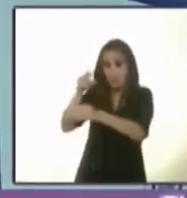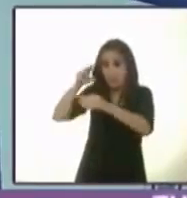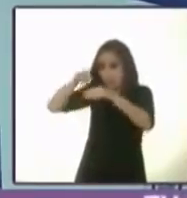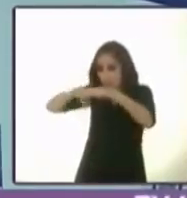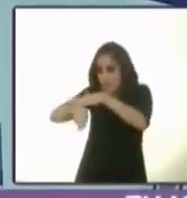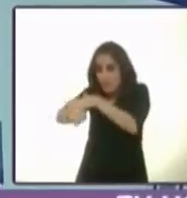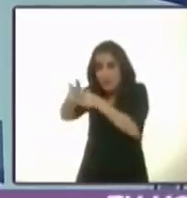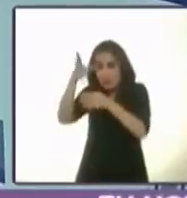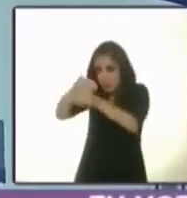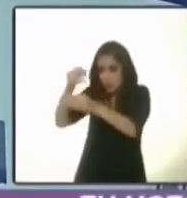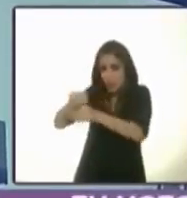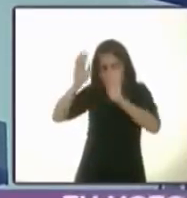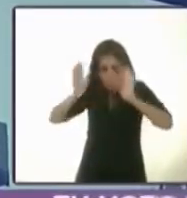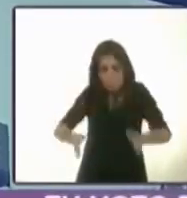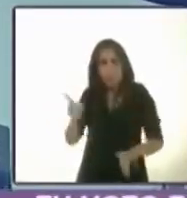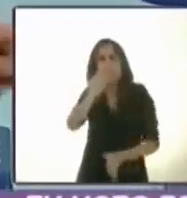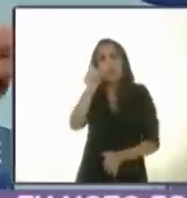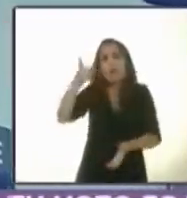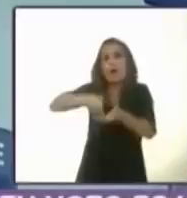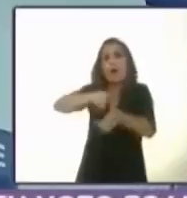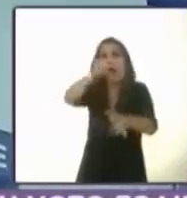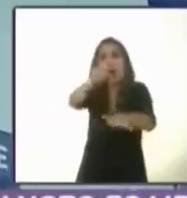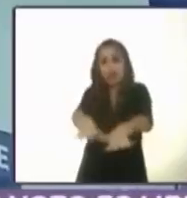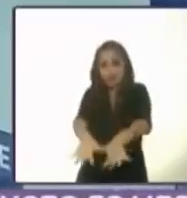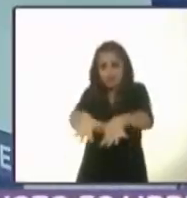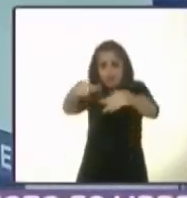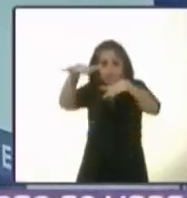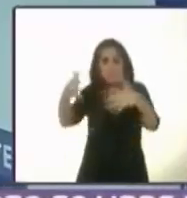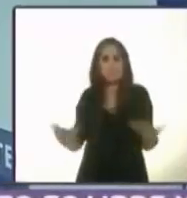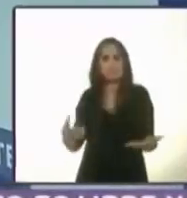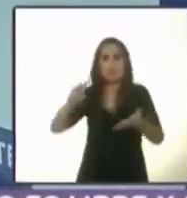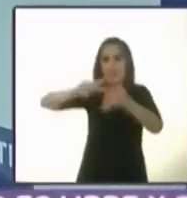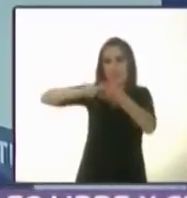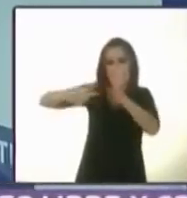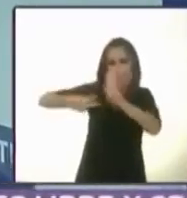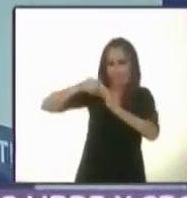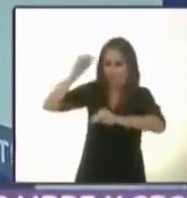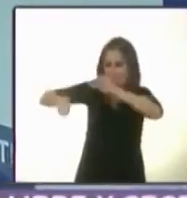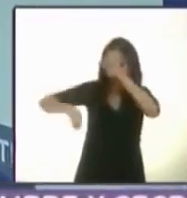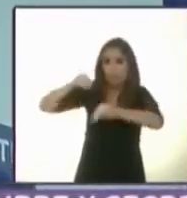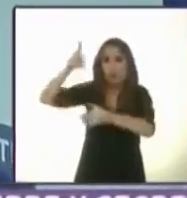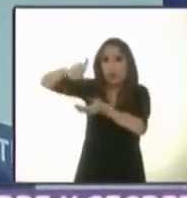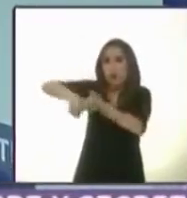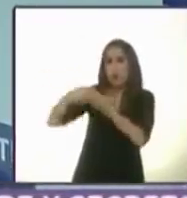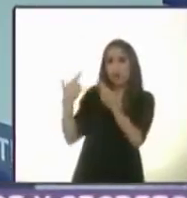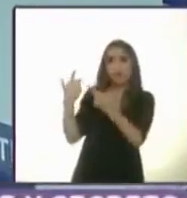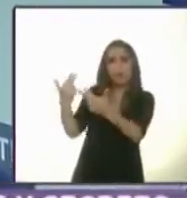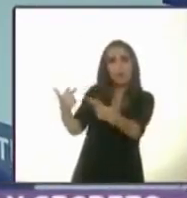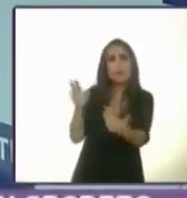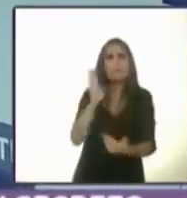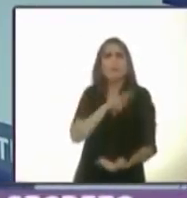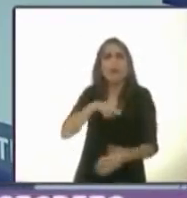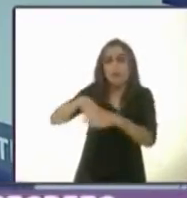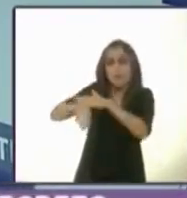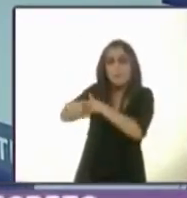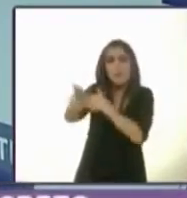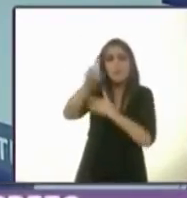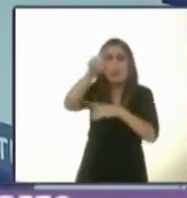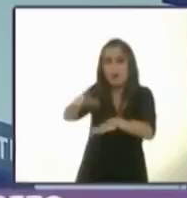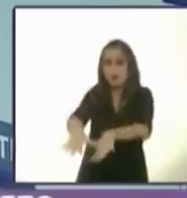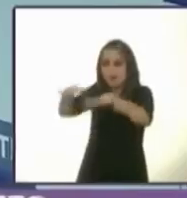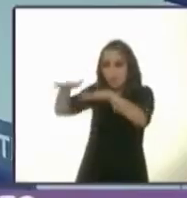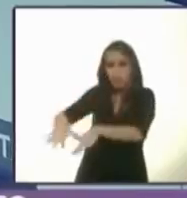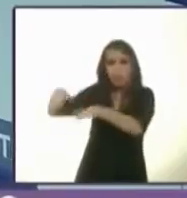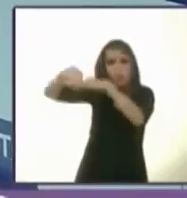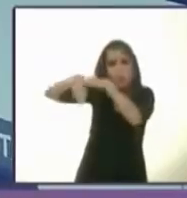que hoy están inundadas, ni los sistemas de ingeniería que no pueden funcionar. Y por eso es que hoy se inunda y por eso es